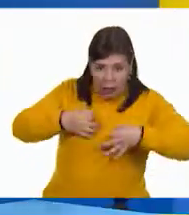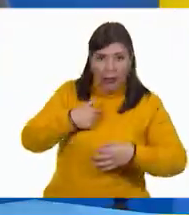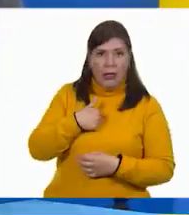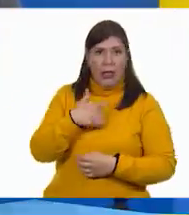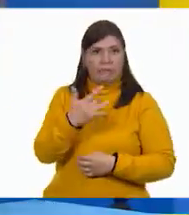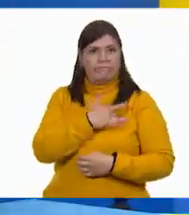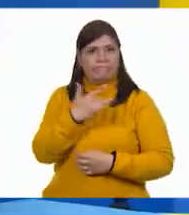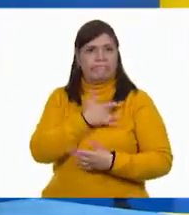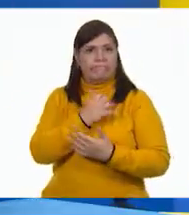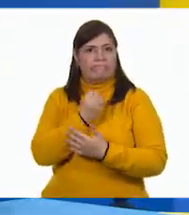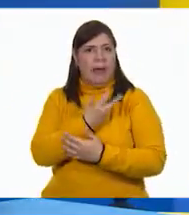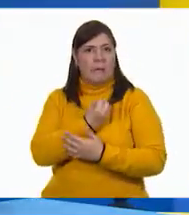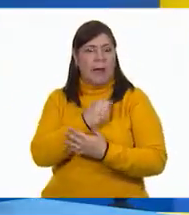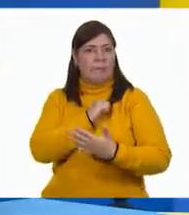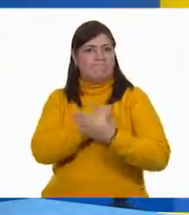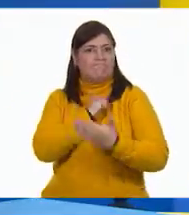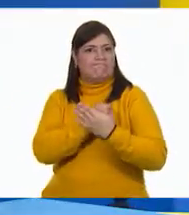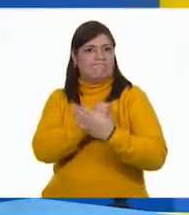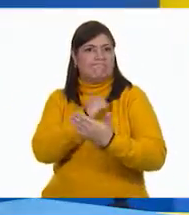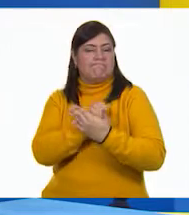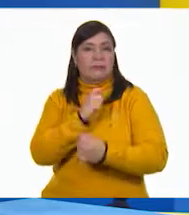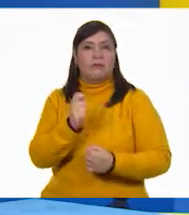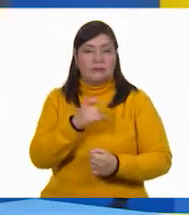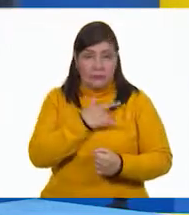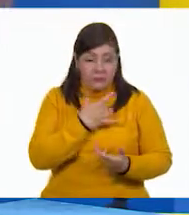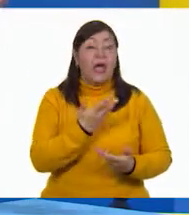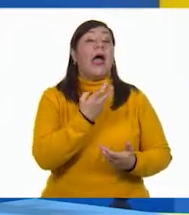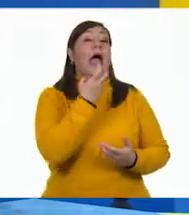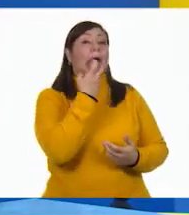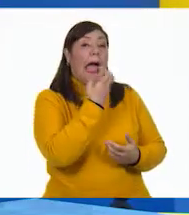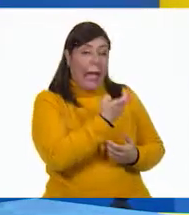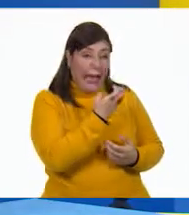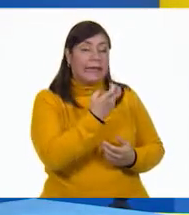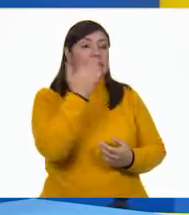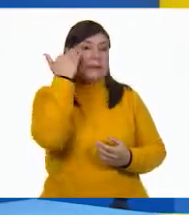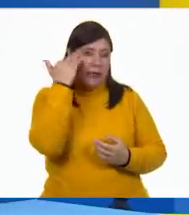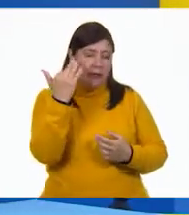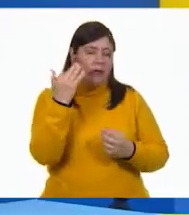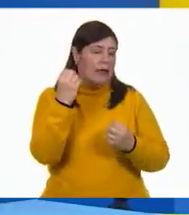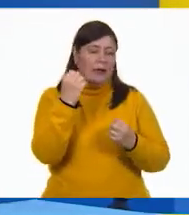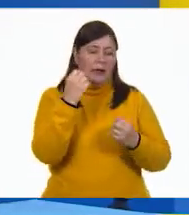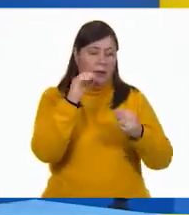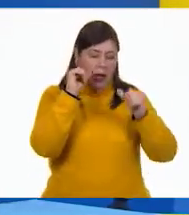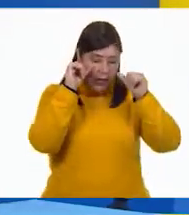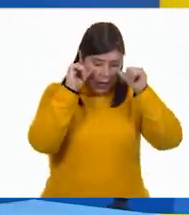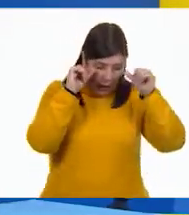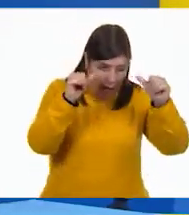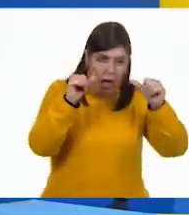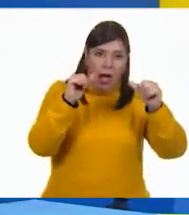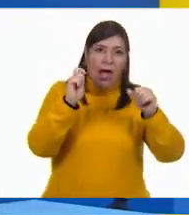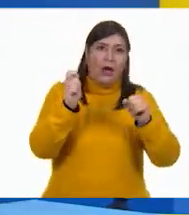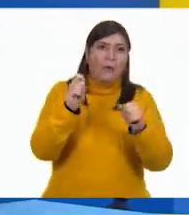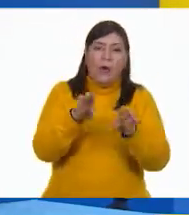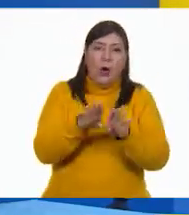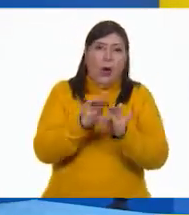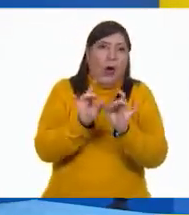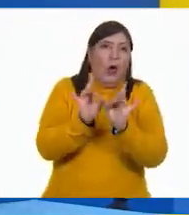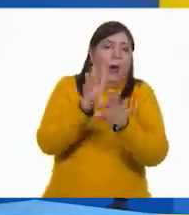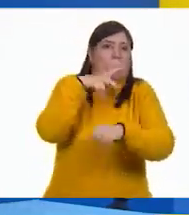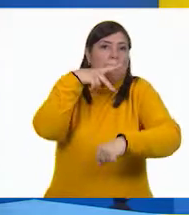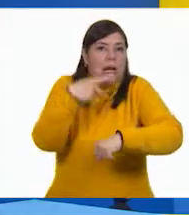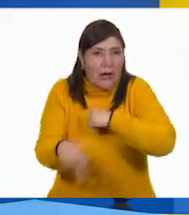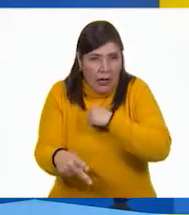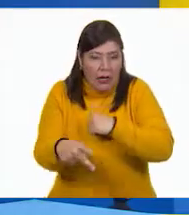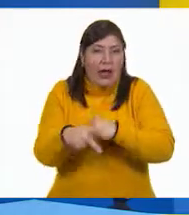es. Ese momento de sorpresa hizo que tú, toda tu atención, se fuera hacia algo que interpretaste como una amenaza. Entonces pasó la